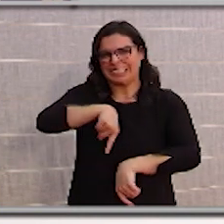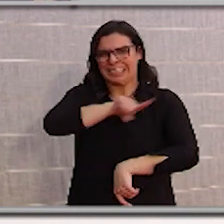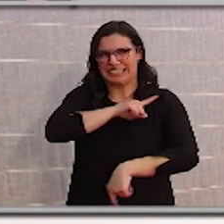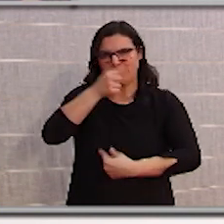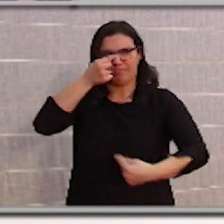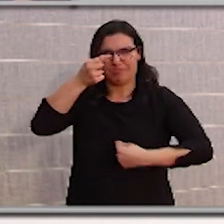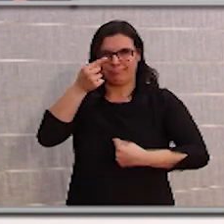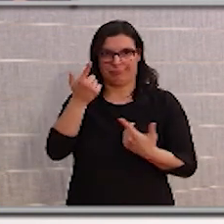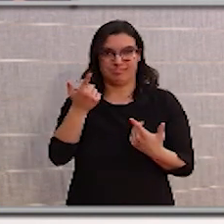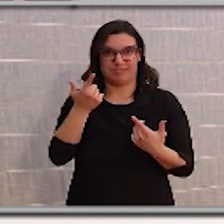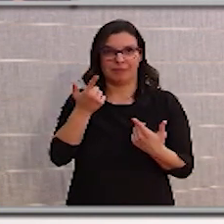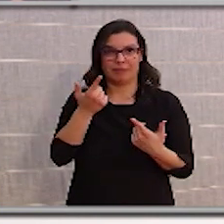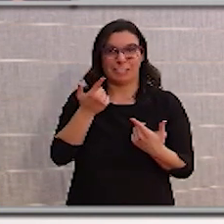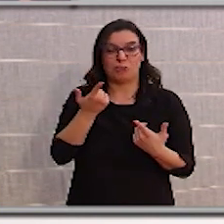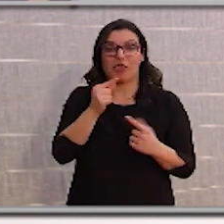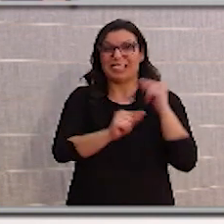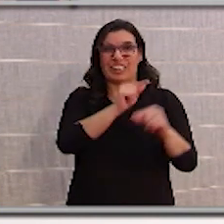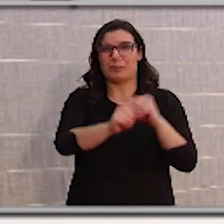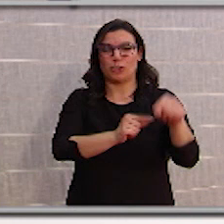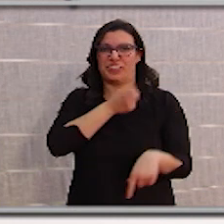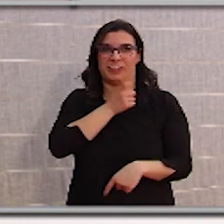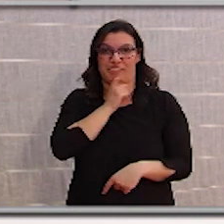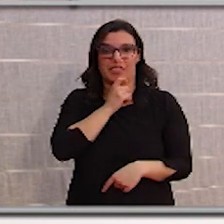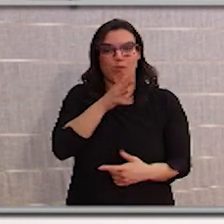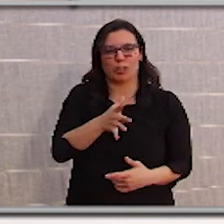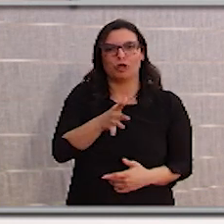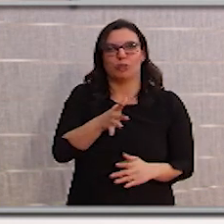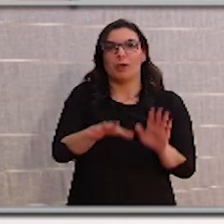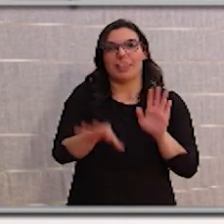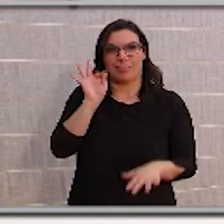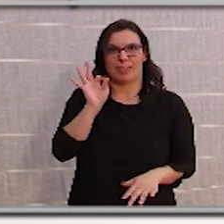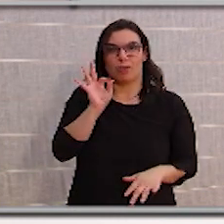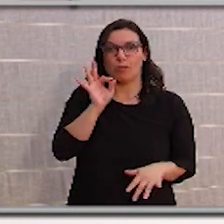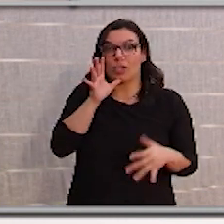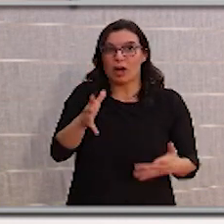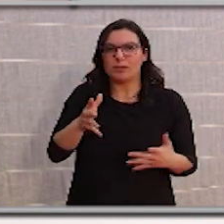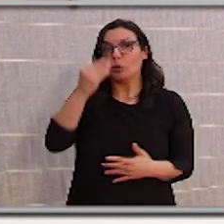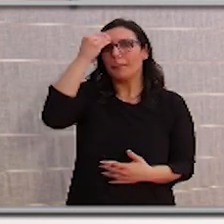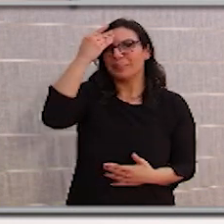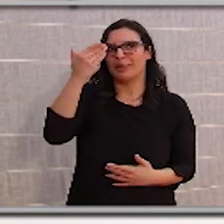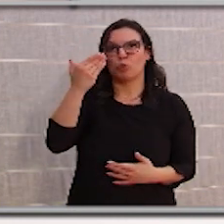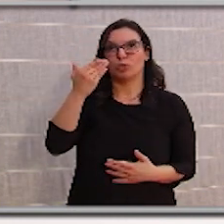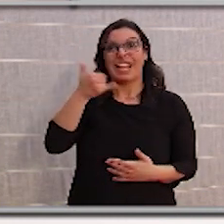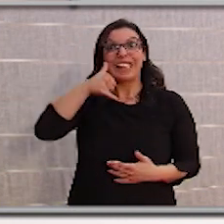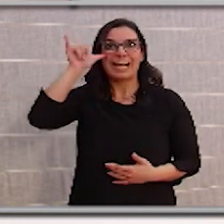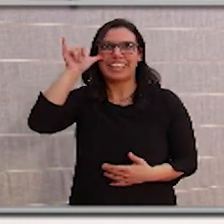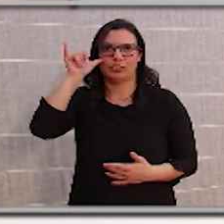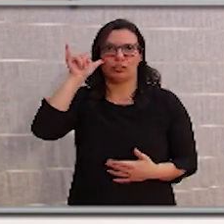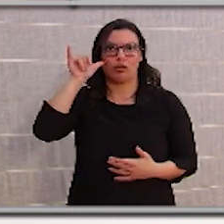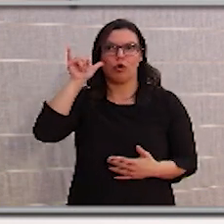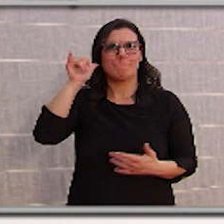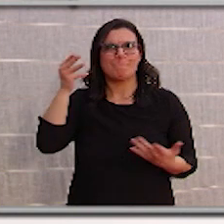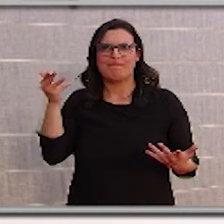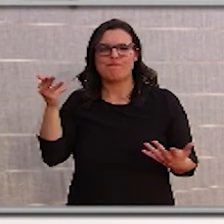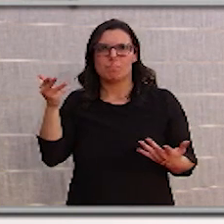Son focos de transmisión dudoso. Nosotros no hemos tomado esa decisión porque en este momento no entendíamos que el riesgo-beneficio, que el beneficio de la medida